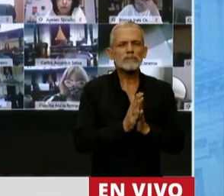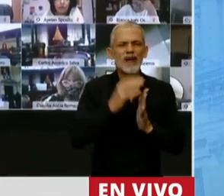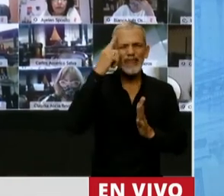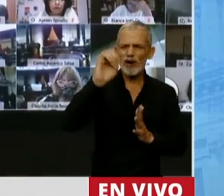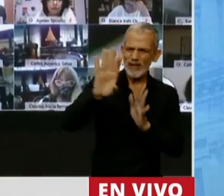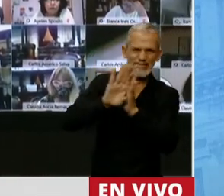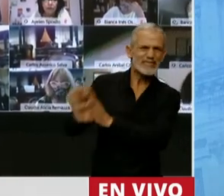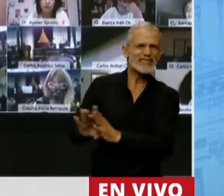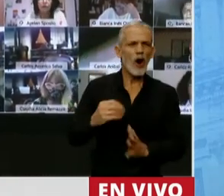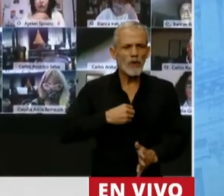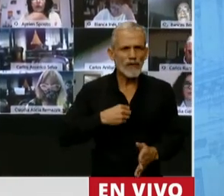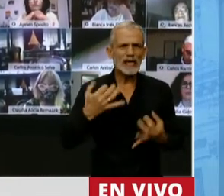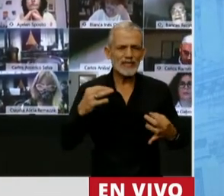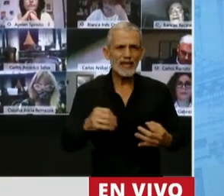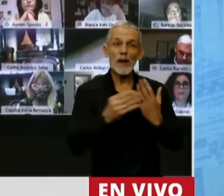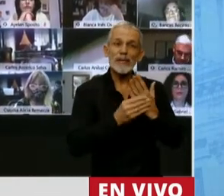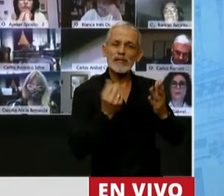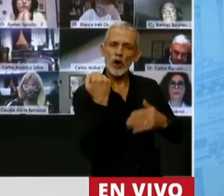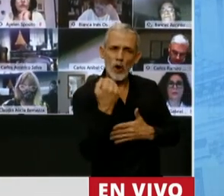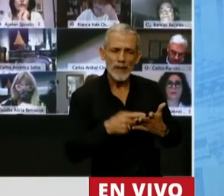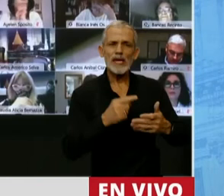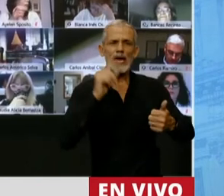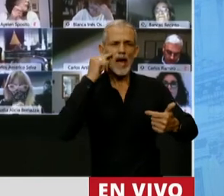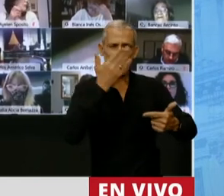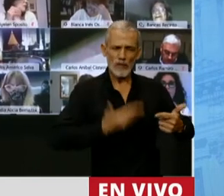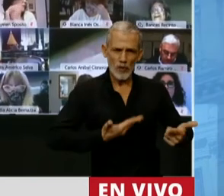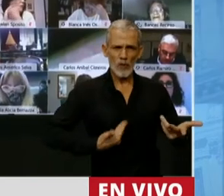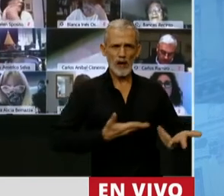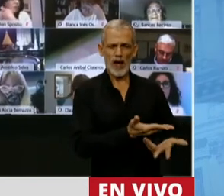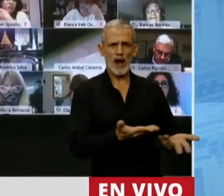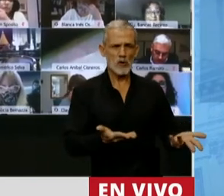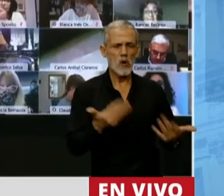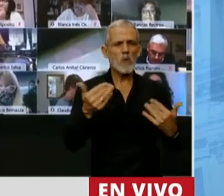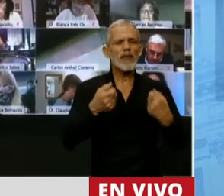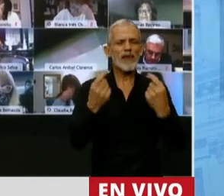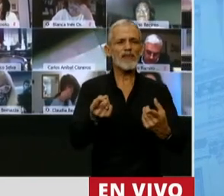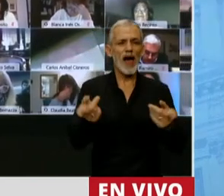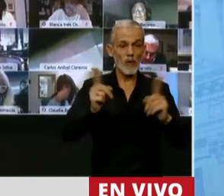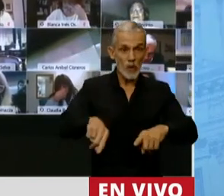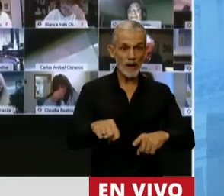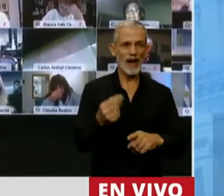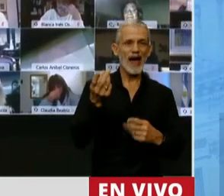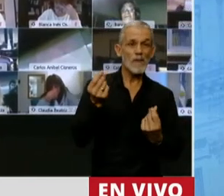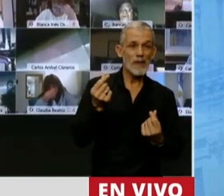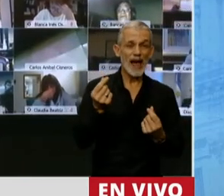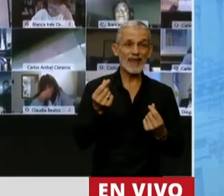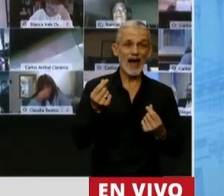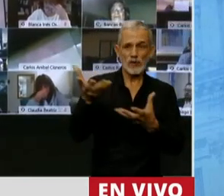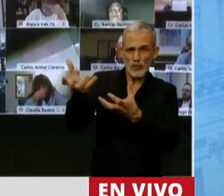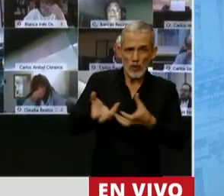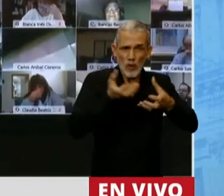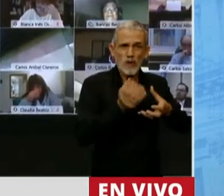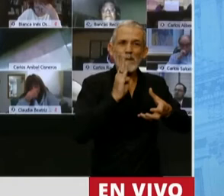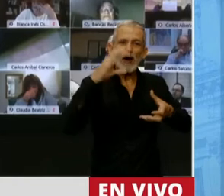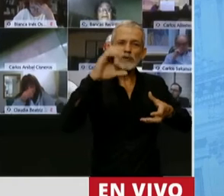gobierno, que tengan confianza en este ministro de Economía, que ayer pudo devolver de fondos del Tesoro 100.000 millones al